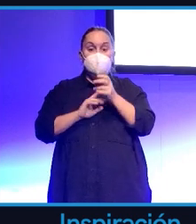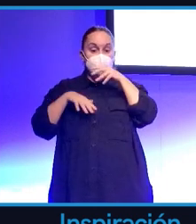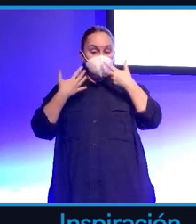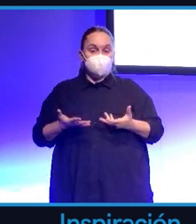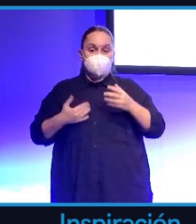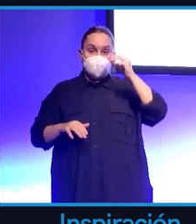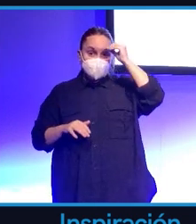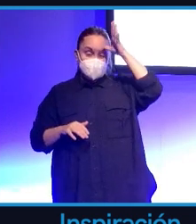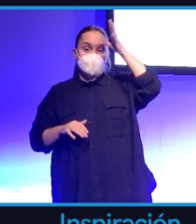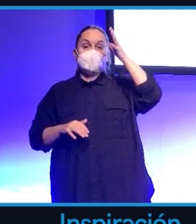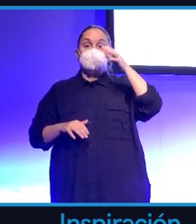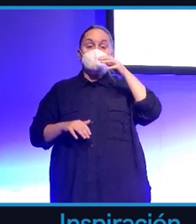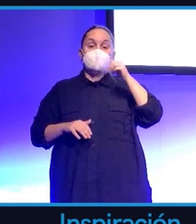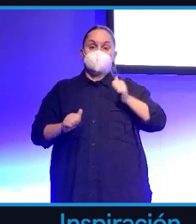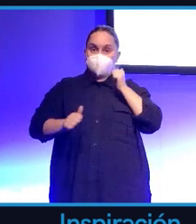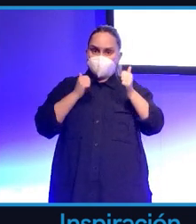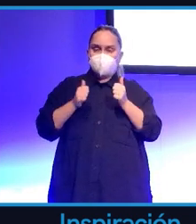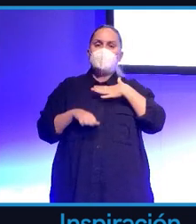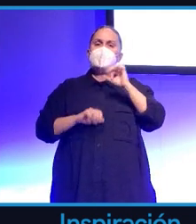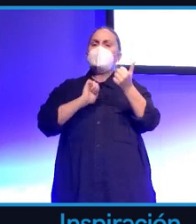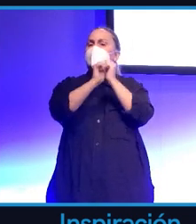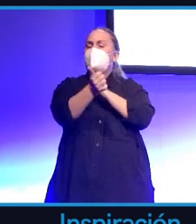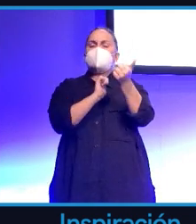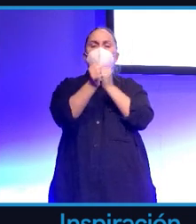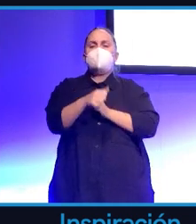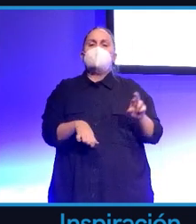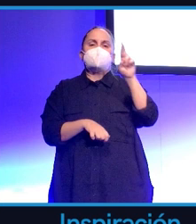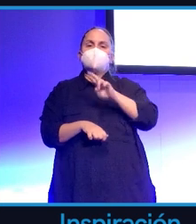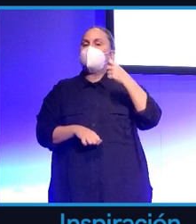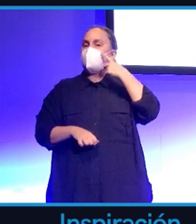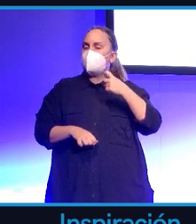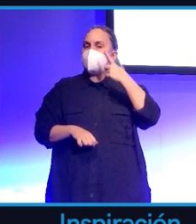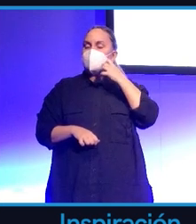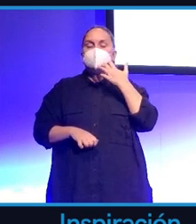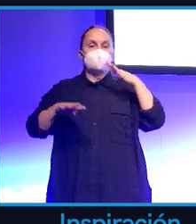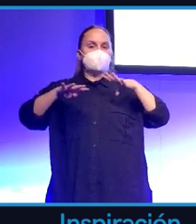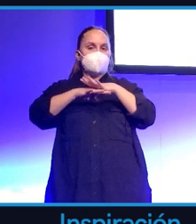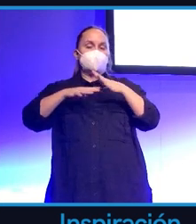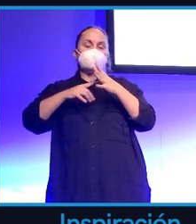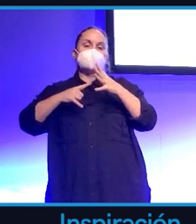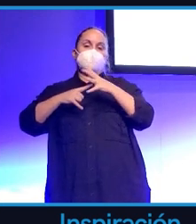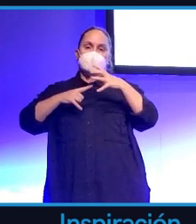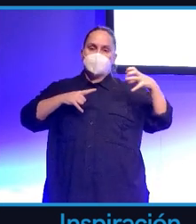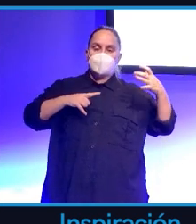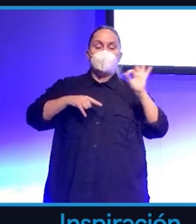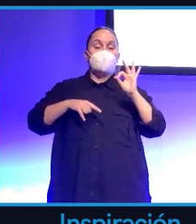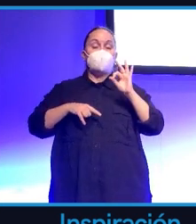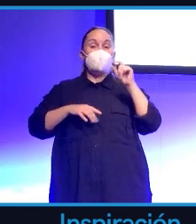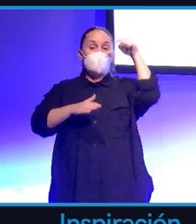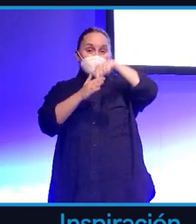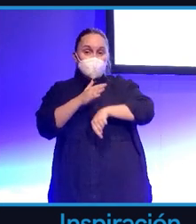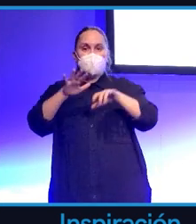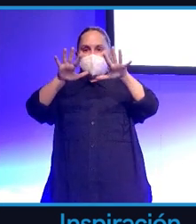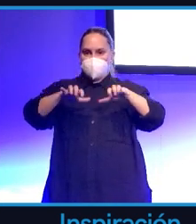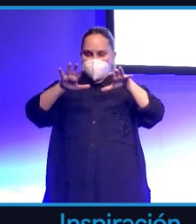tareas sencillas y repetitivas en base a tecnologías como las redes neuronales, el deep learning, que está muy de moda, y a gran